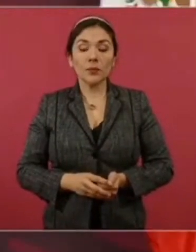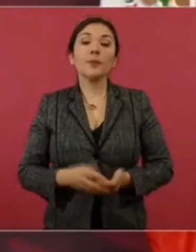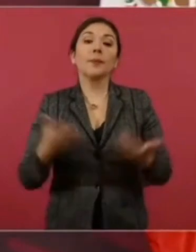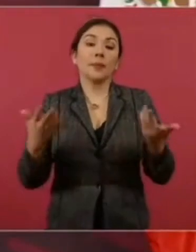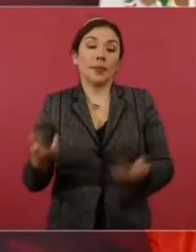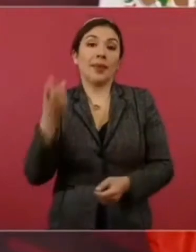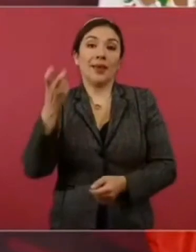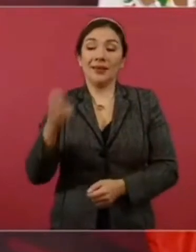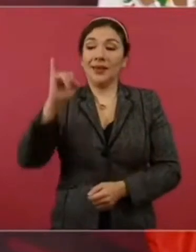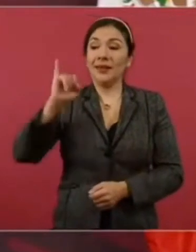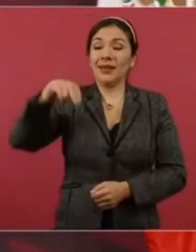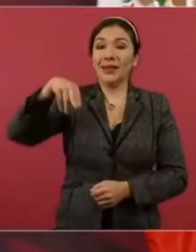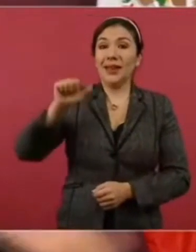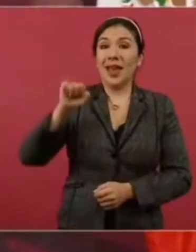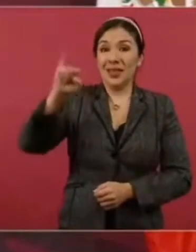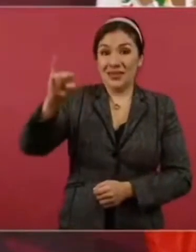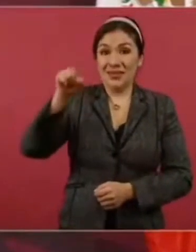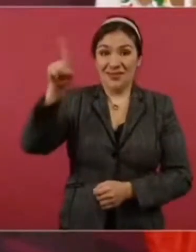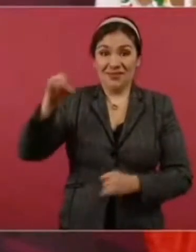Instituto de la Transparencia